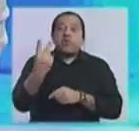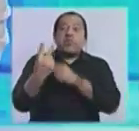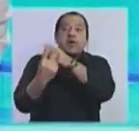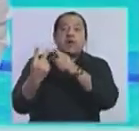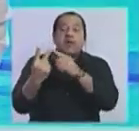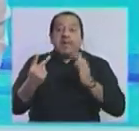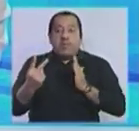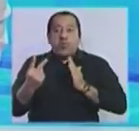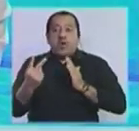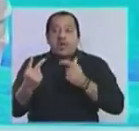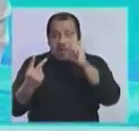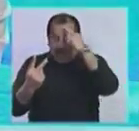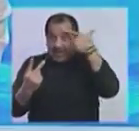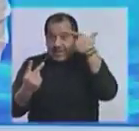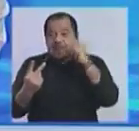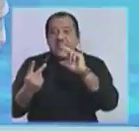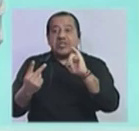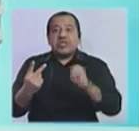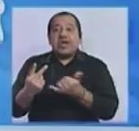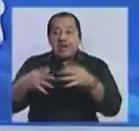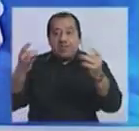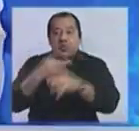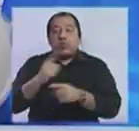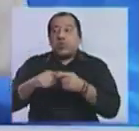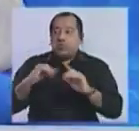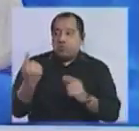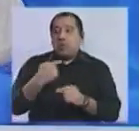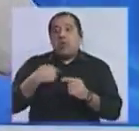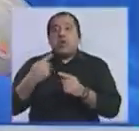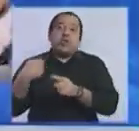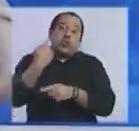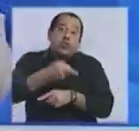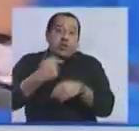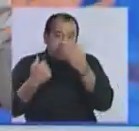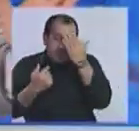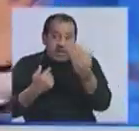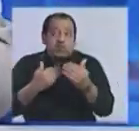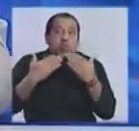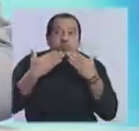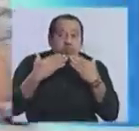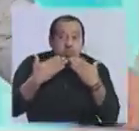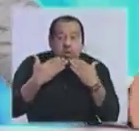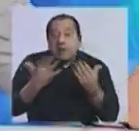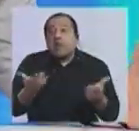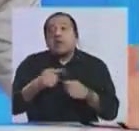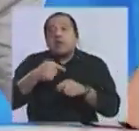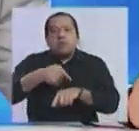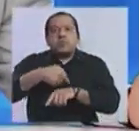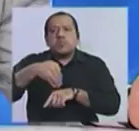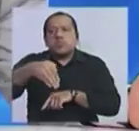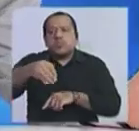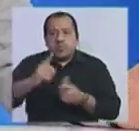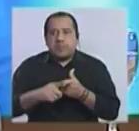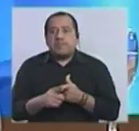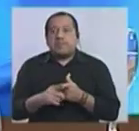y con un ambiente de mucho festejo y del otro lado con incertidumbres que duraron inclusive hasta más